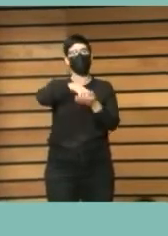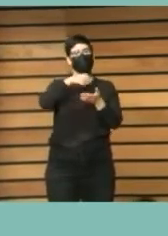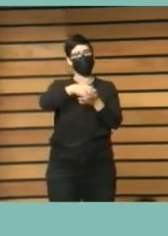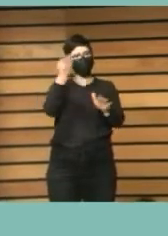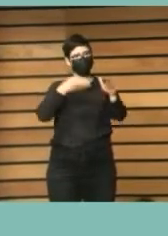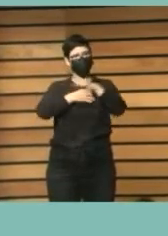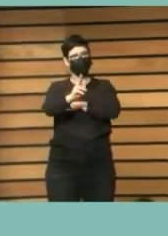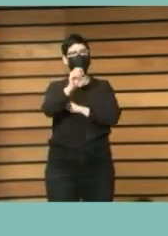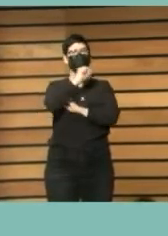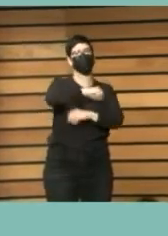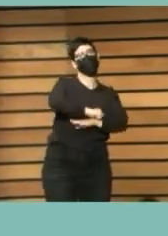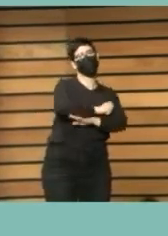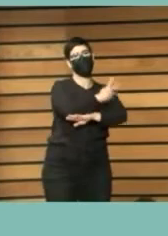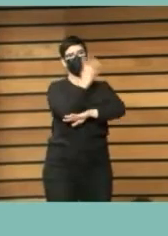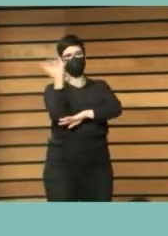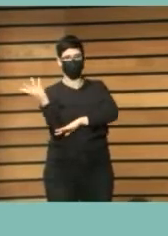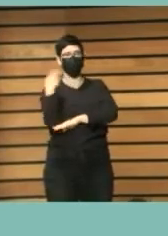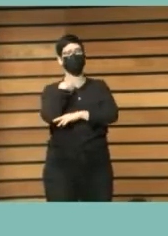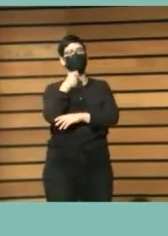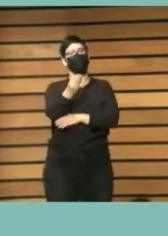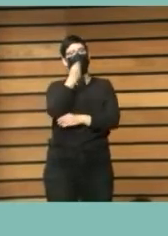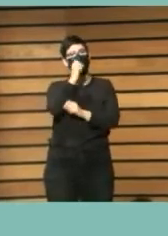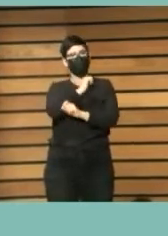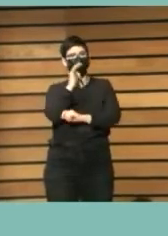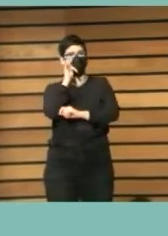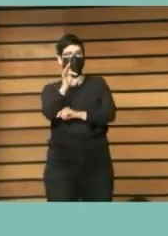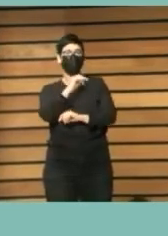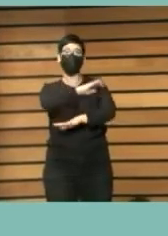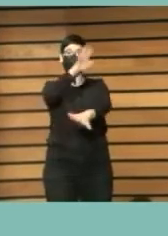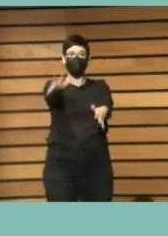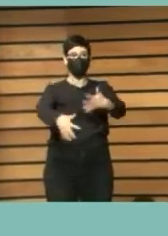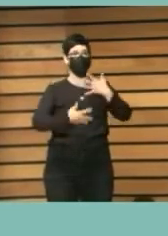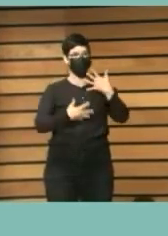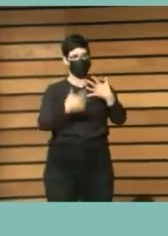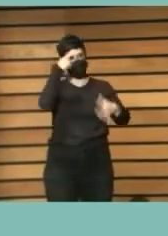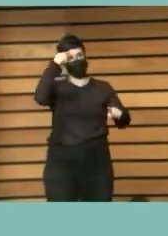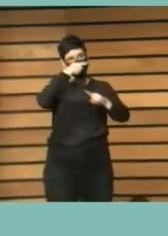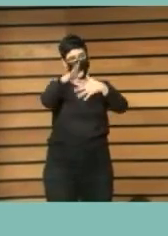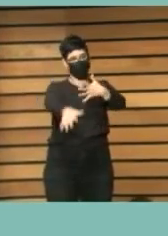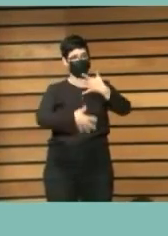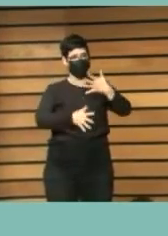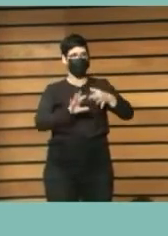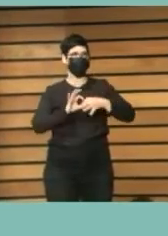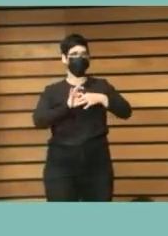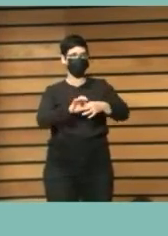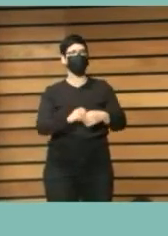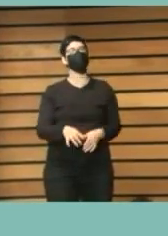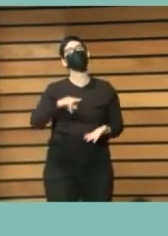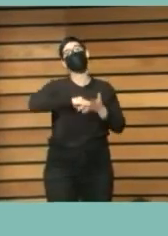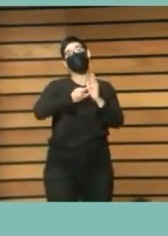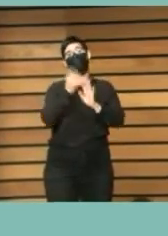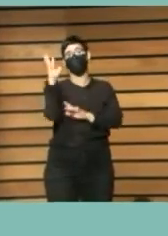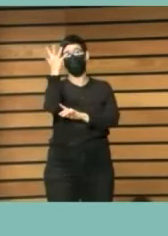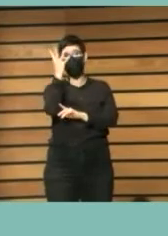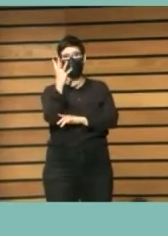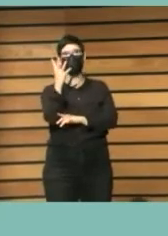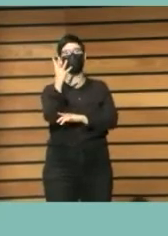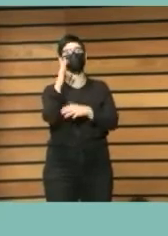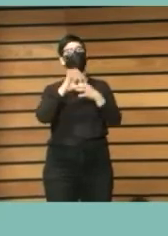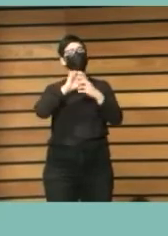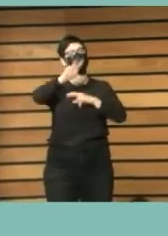exposiciones temáticas en relación con el objetivo 10 tenemos el proyecto árbol de reciclaje en relación con el 12